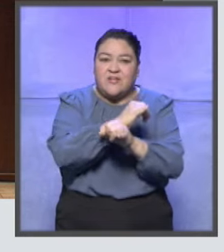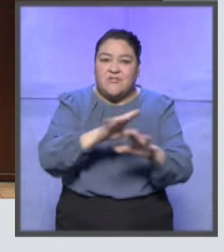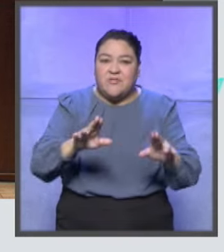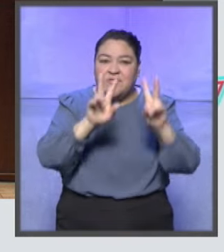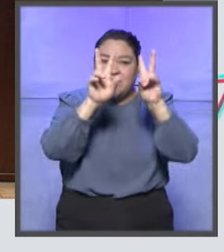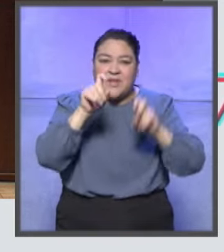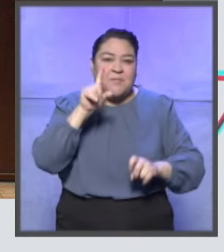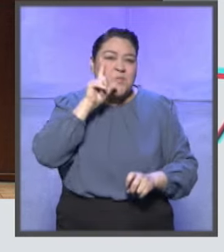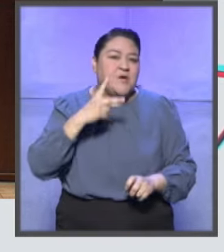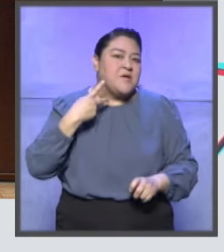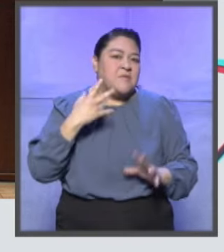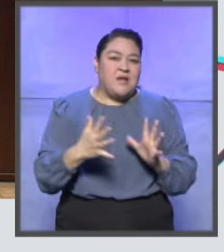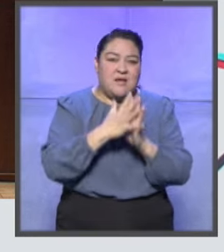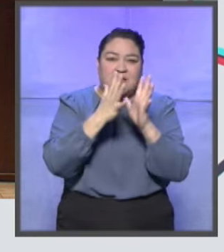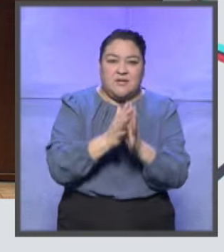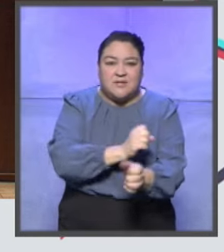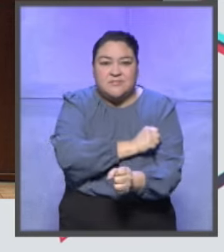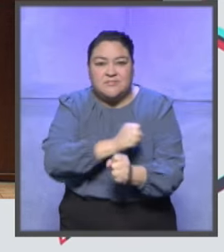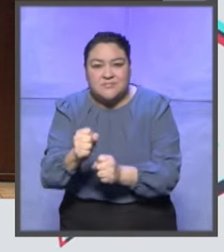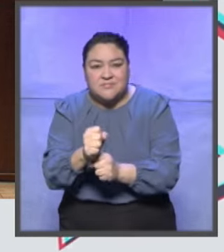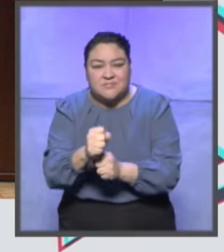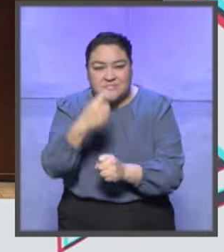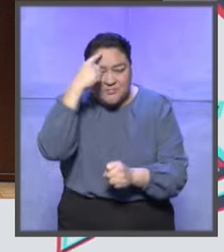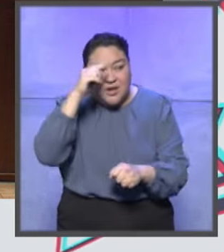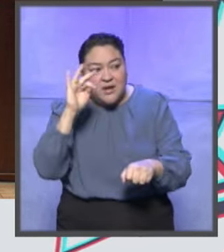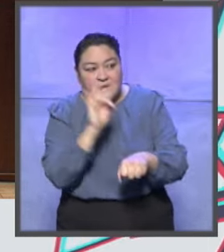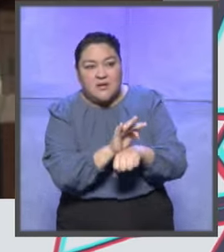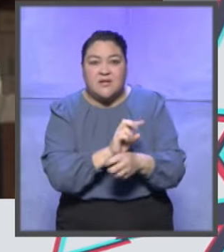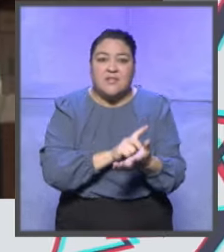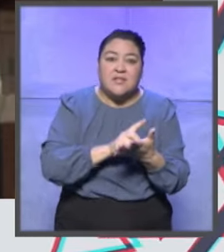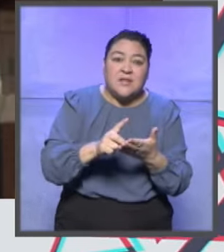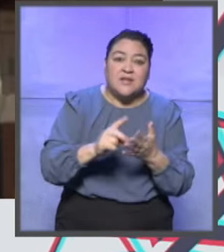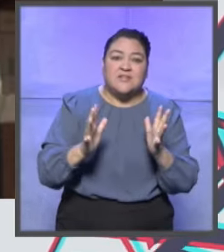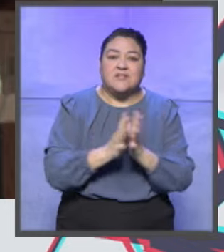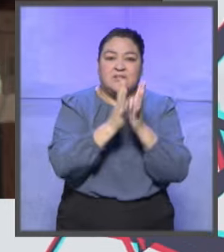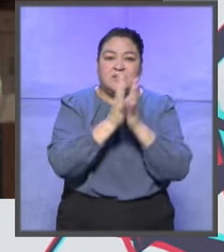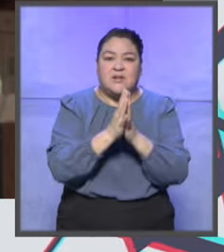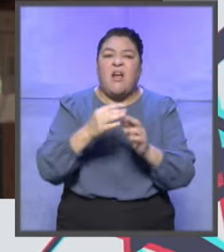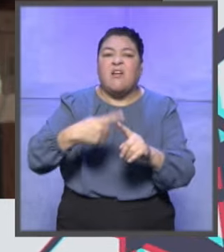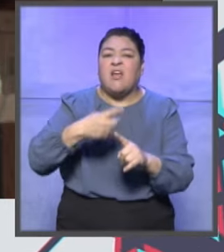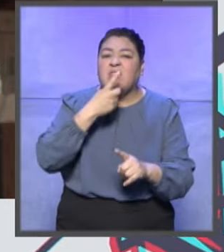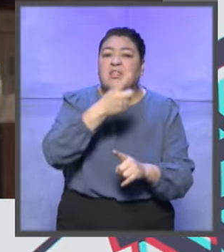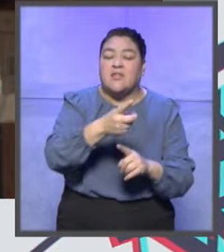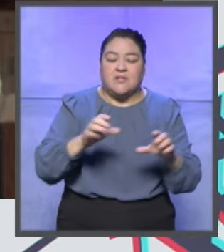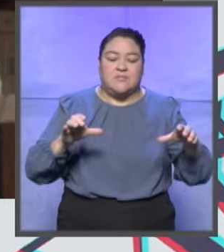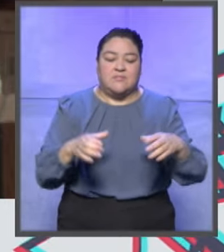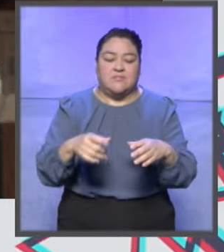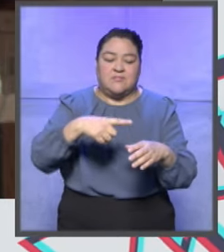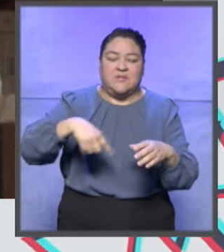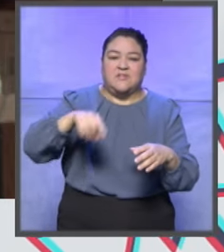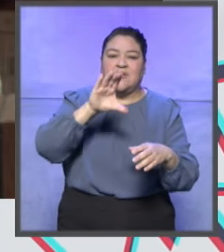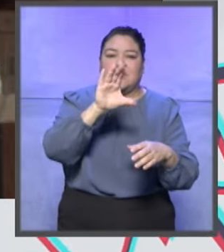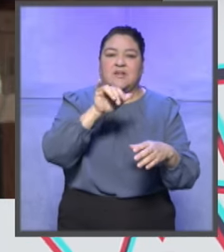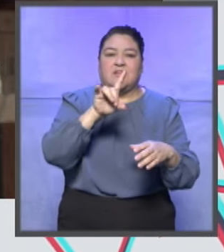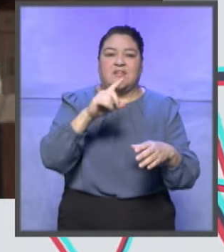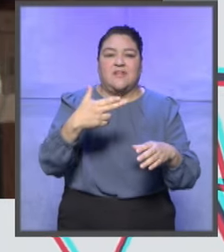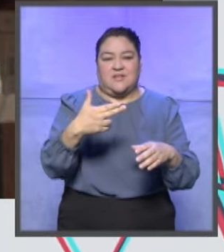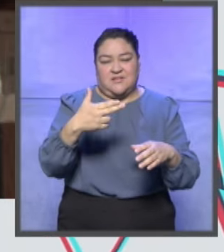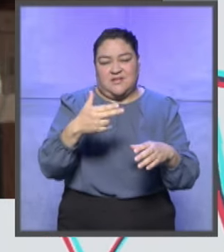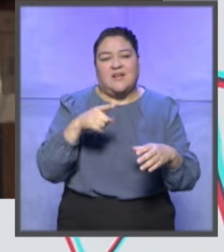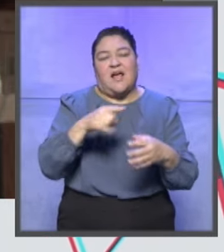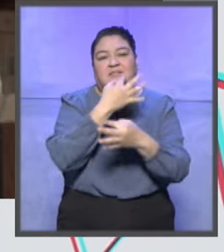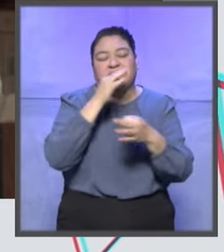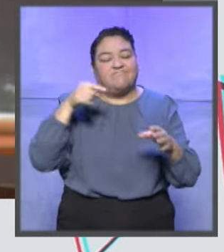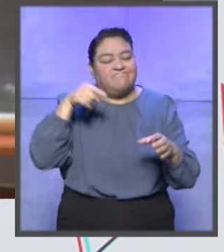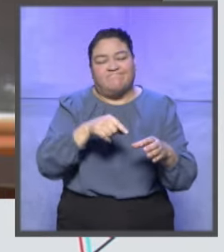informe sobre violencia política para la protección y defensa del derecho a la democracia emitido por la Comisión Nacional de Derechos